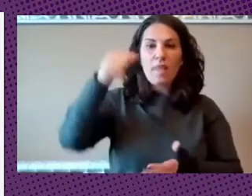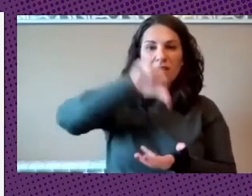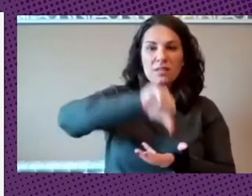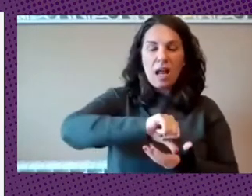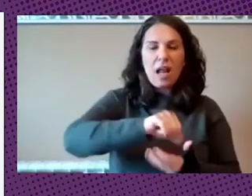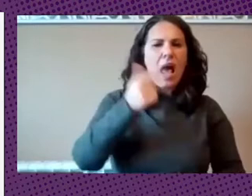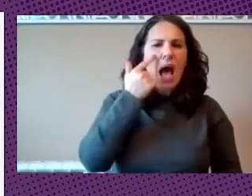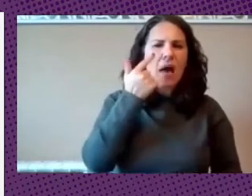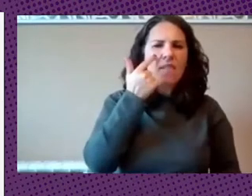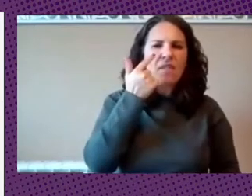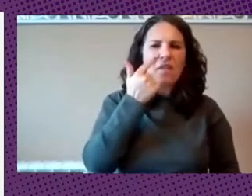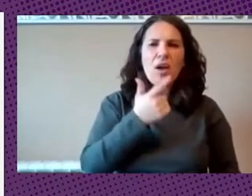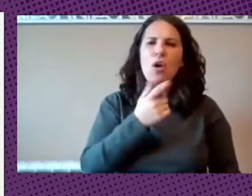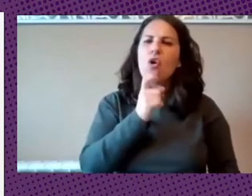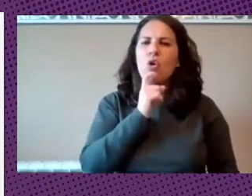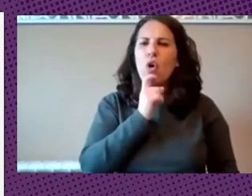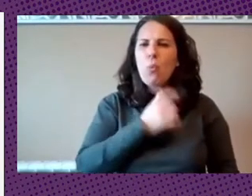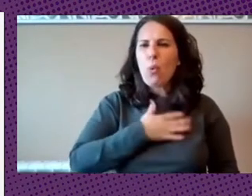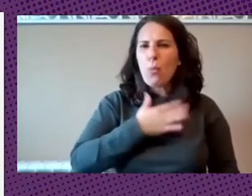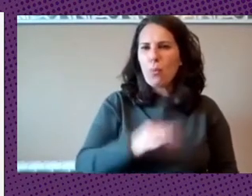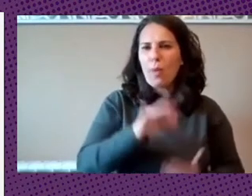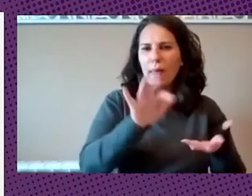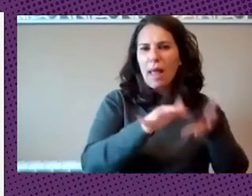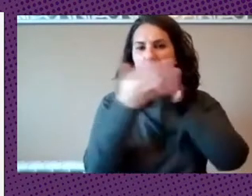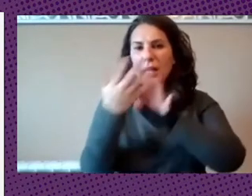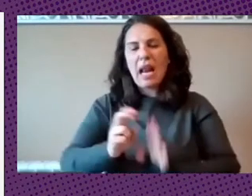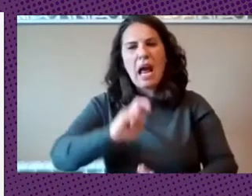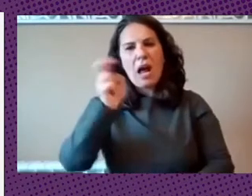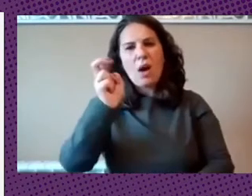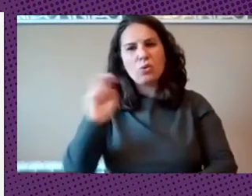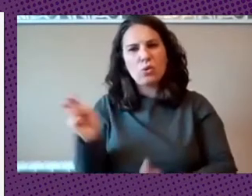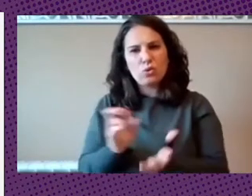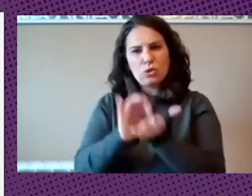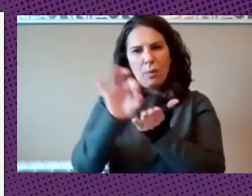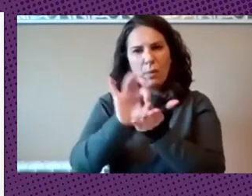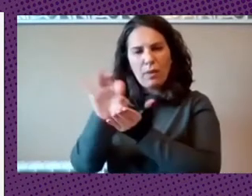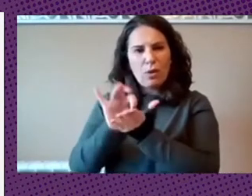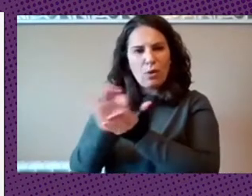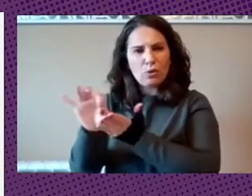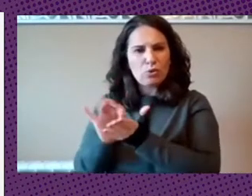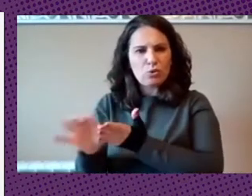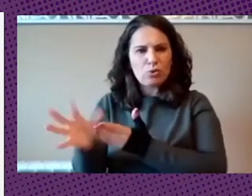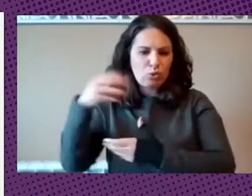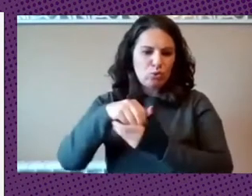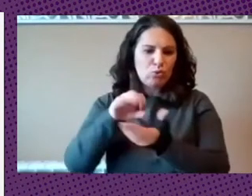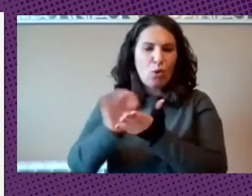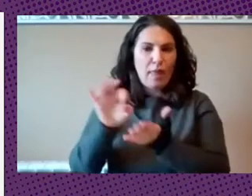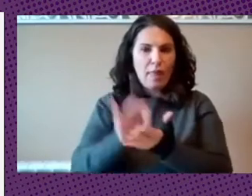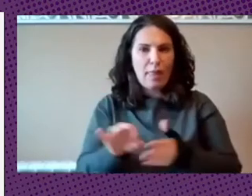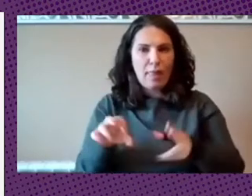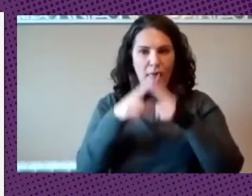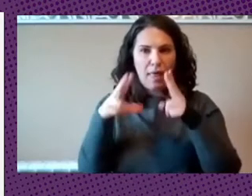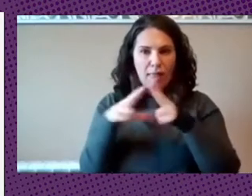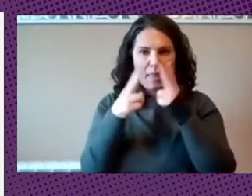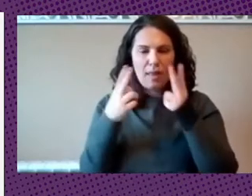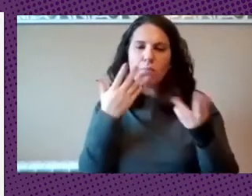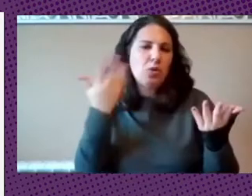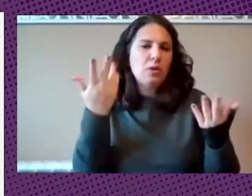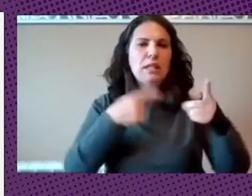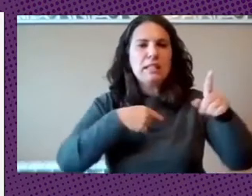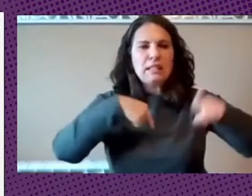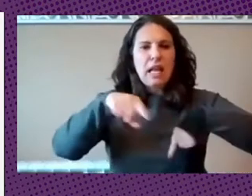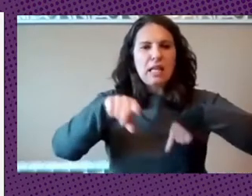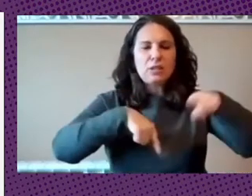aplicar en otros servicios de la de la sociedad desde el transporte